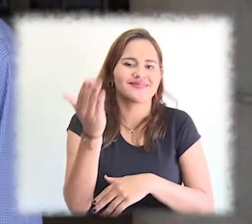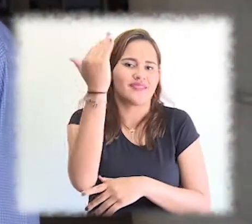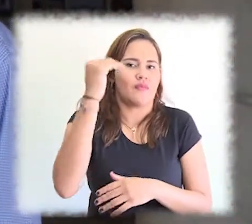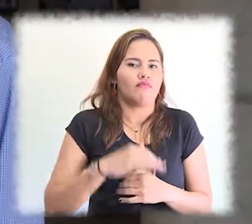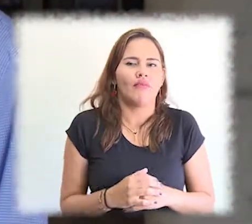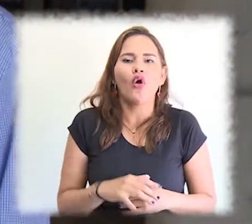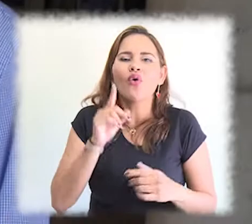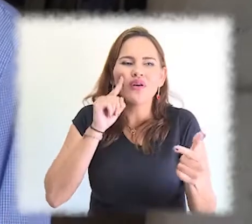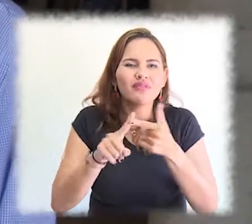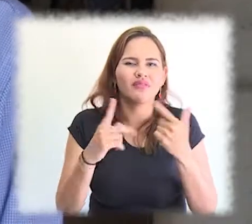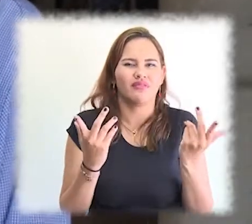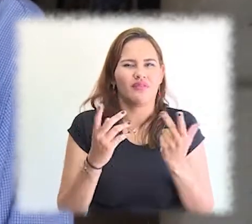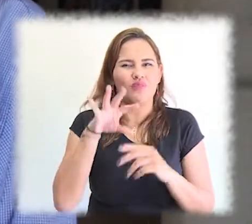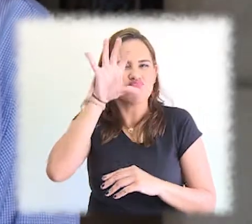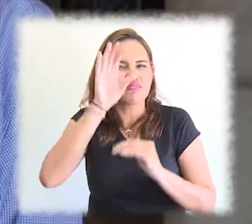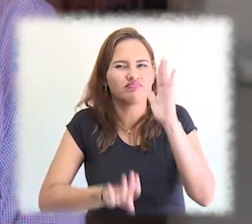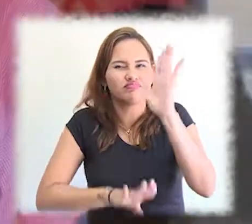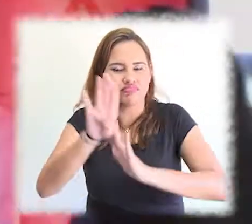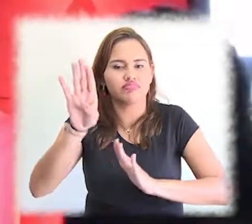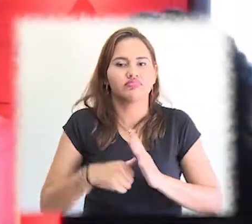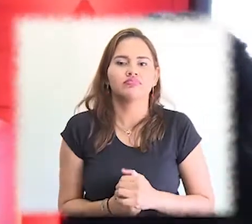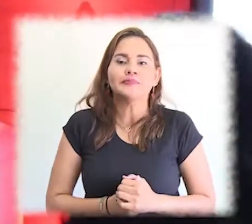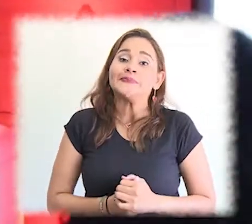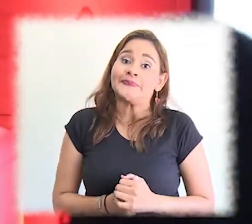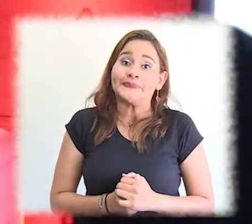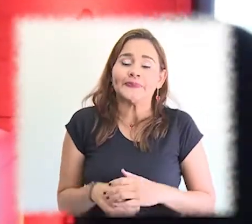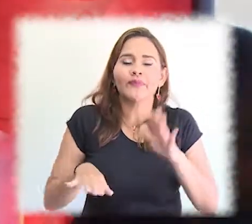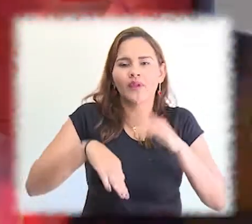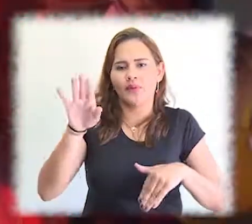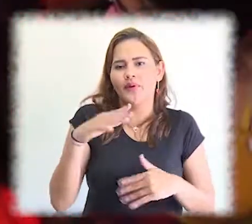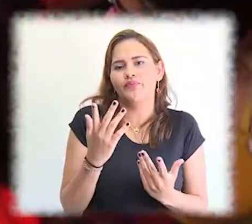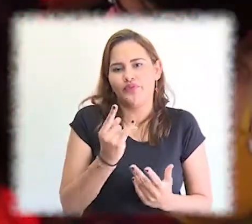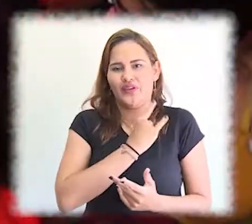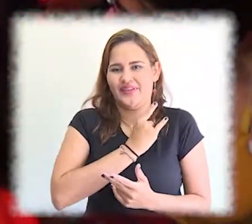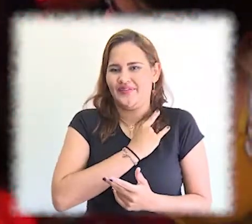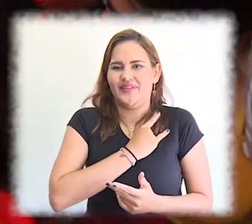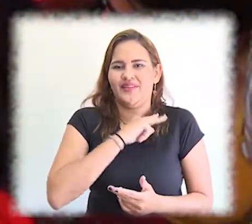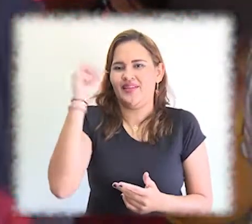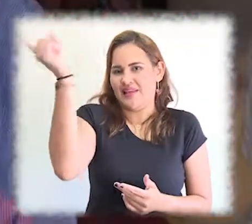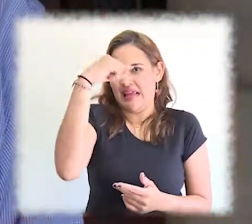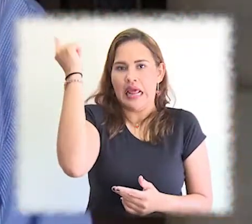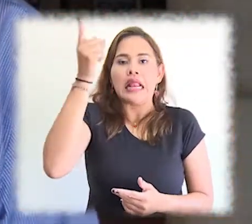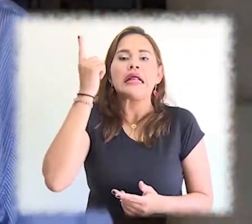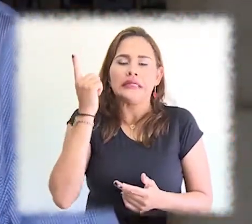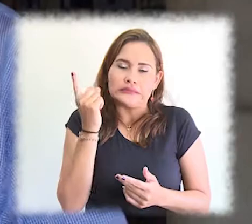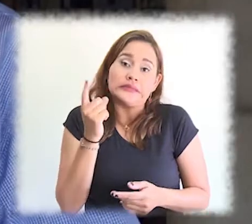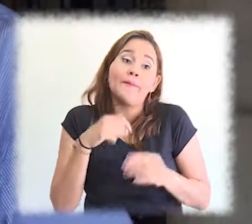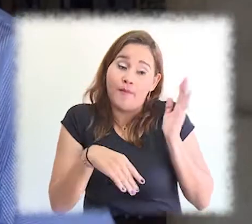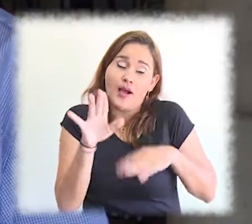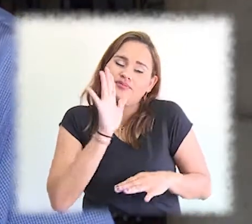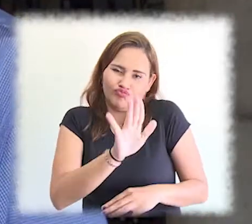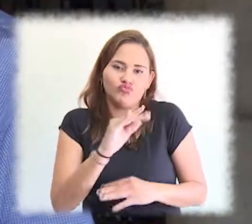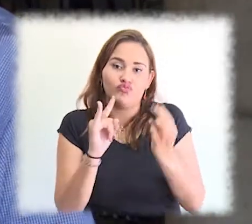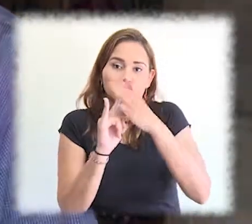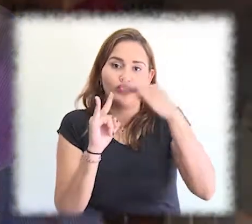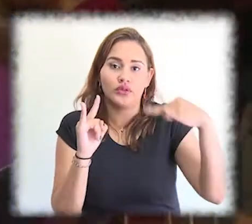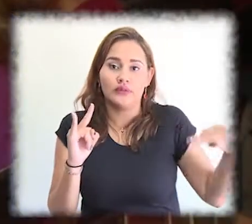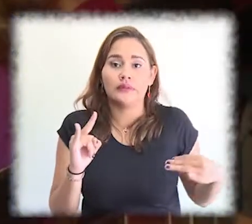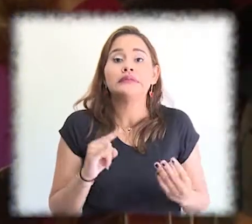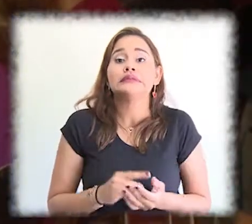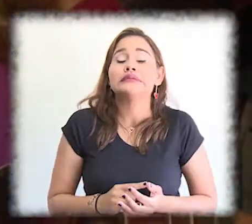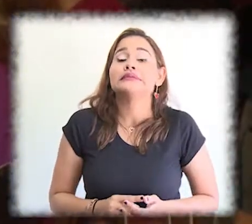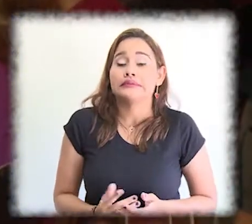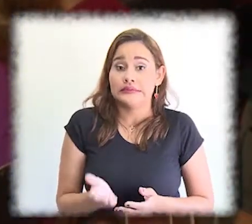general y la Universidad del Magdalena en particular pueden jugar un papel fundamental para el desarrollo de la región.